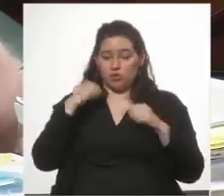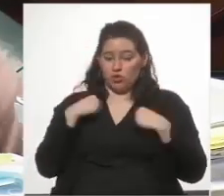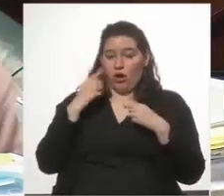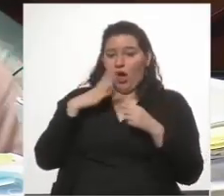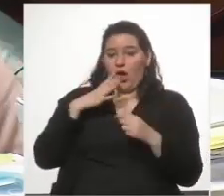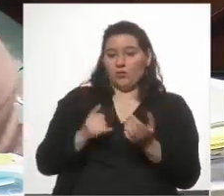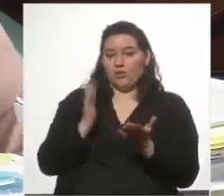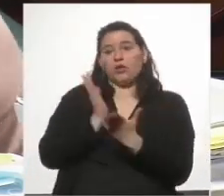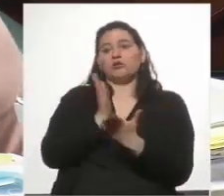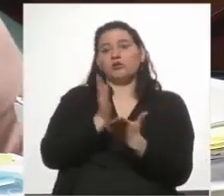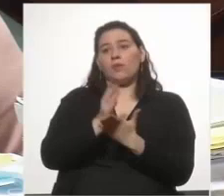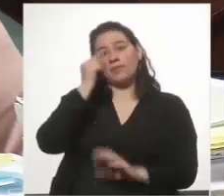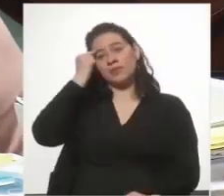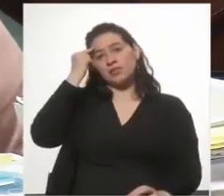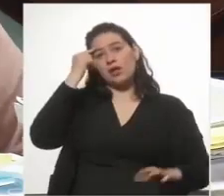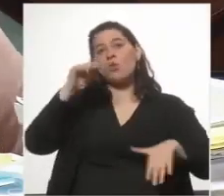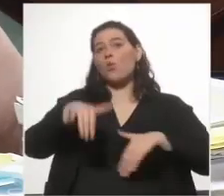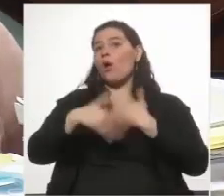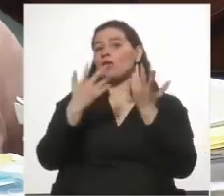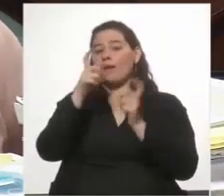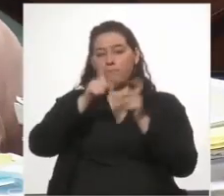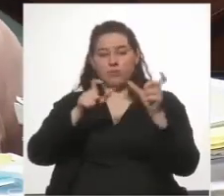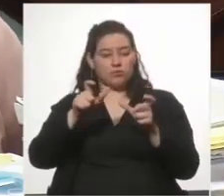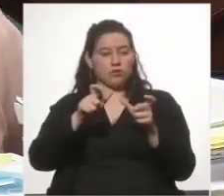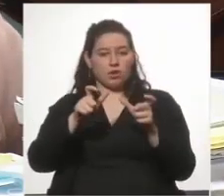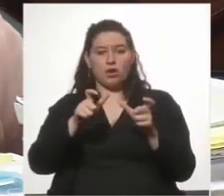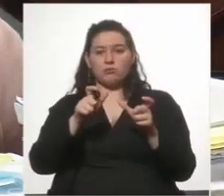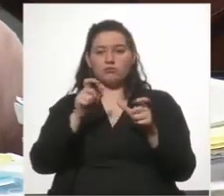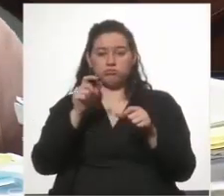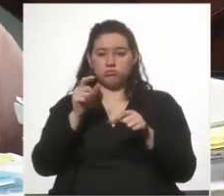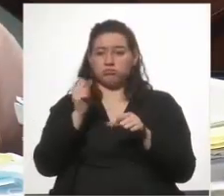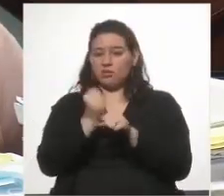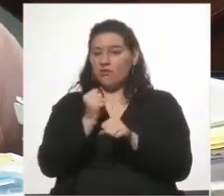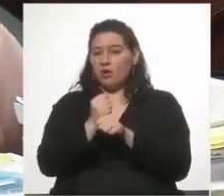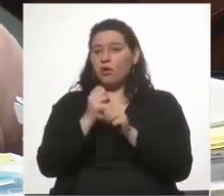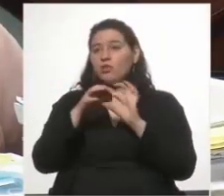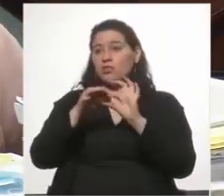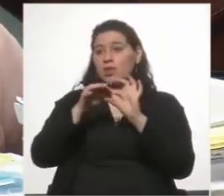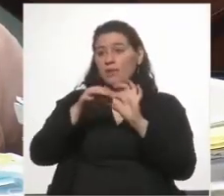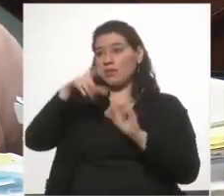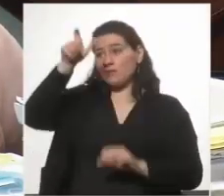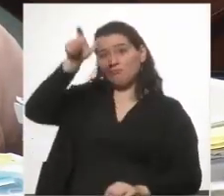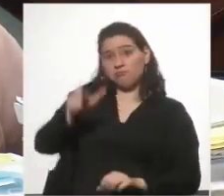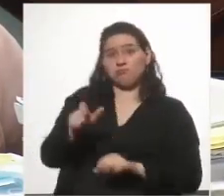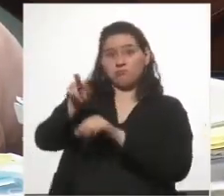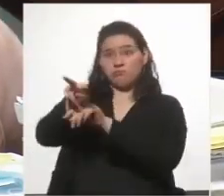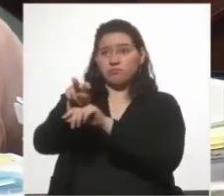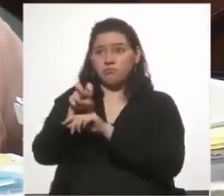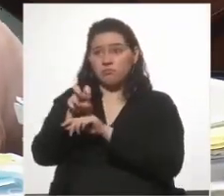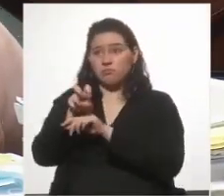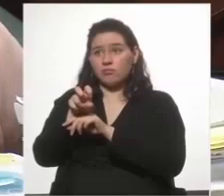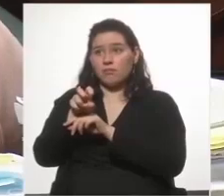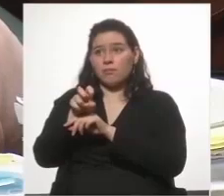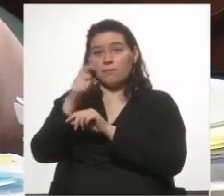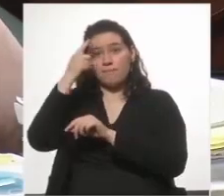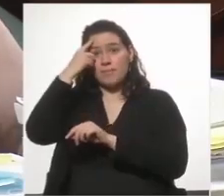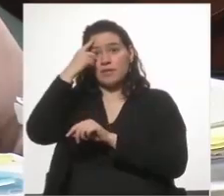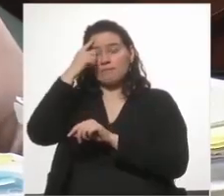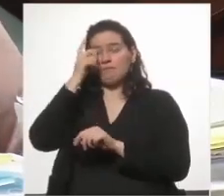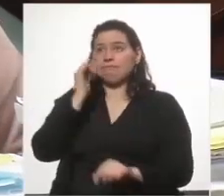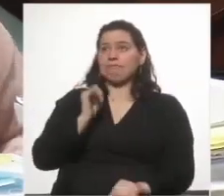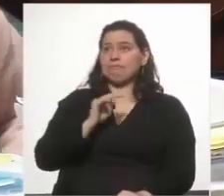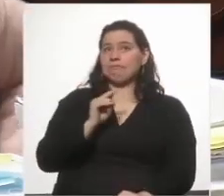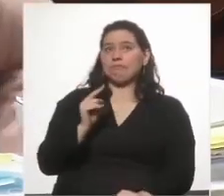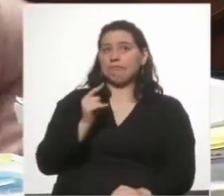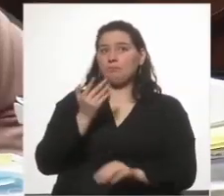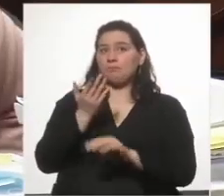que cualquier subordinado cuya carrera depende de ese jerarca, piense dos veces si